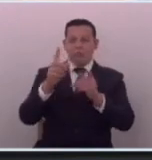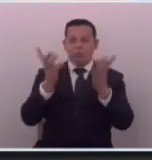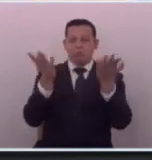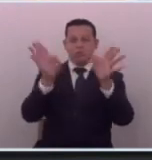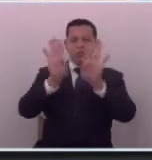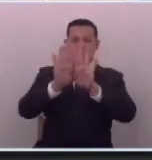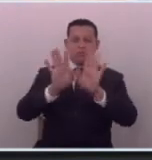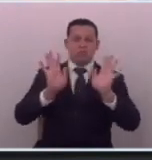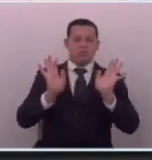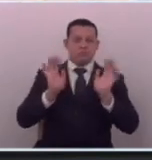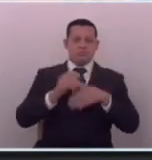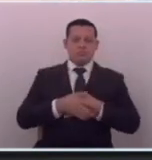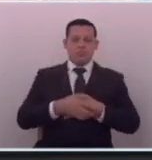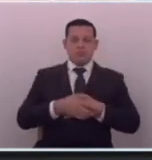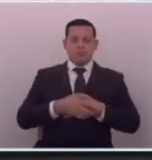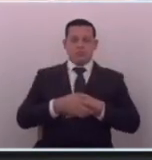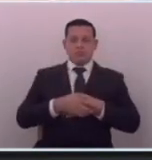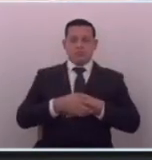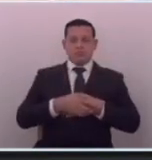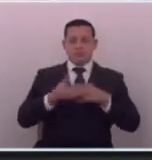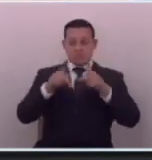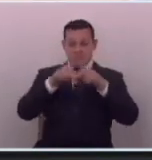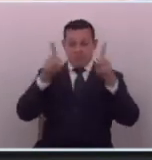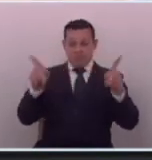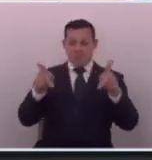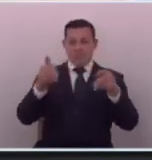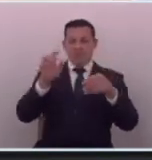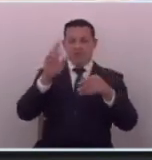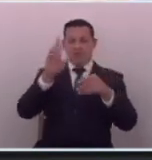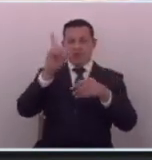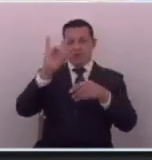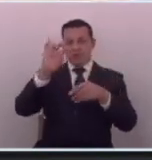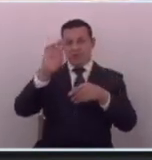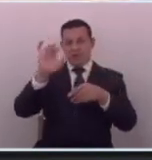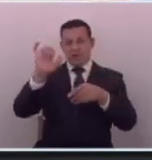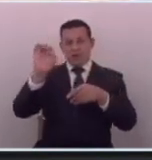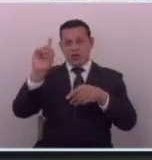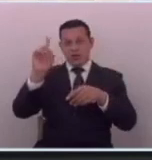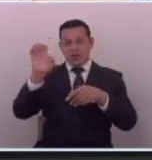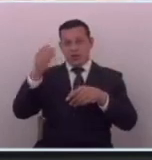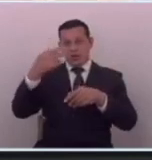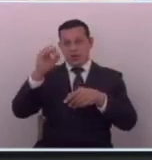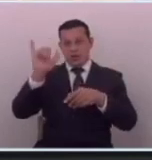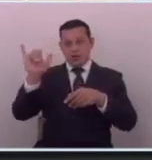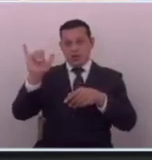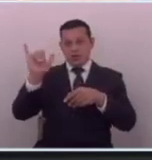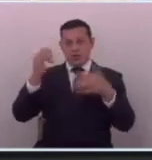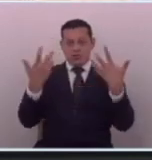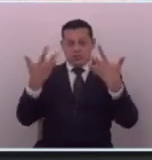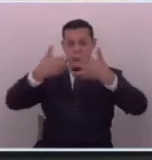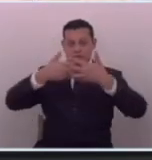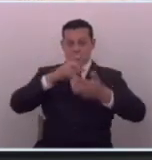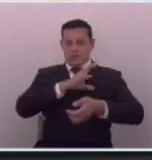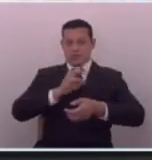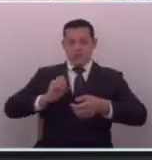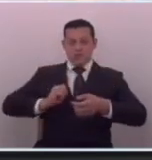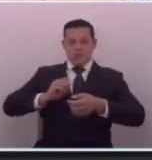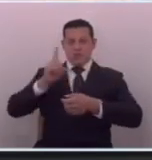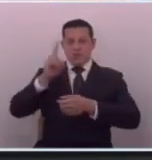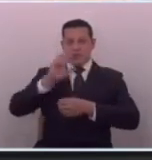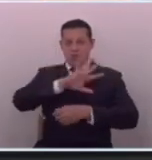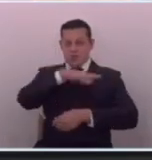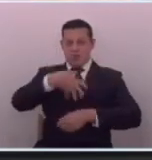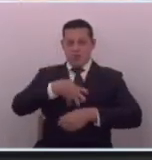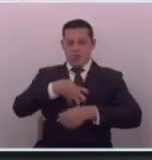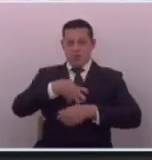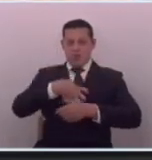cerró la prensa gráfica del diario de hoy no cierra porque hay un buen empresario salvadoreño dueño